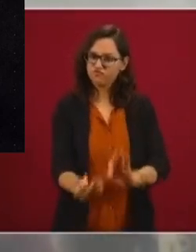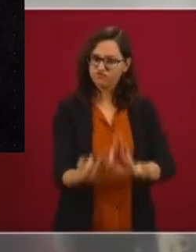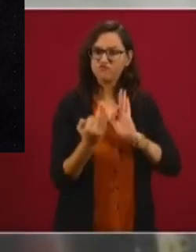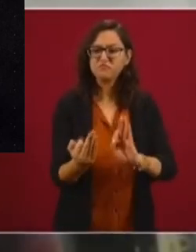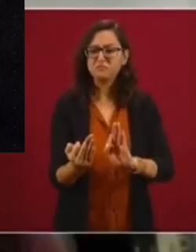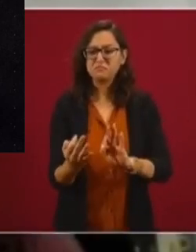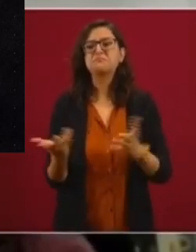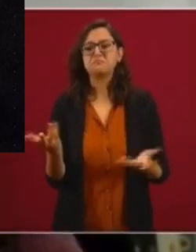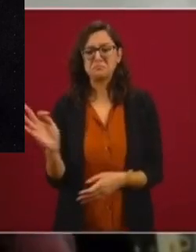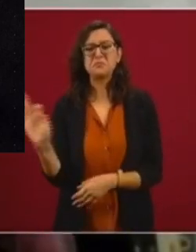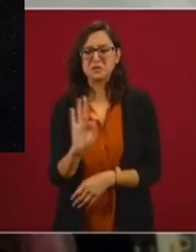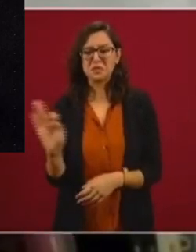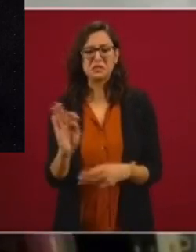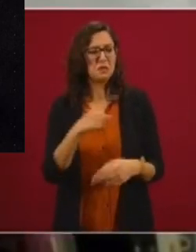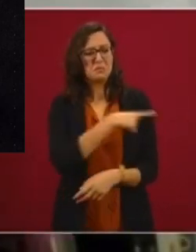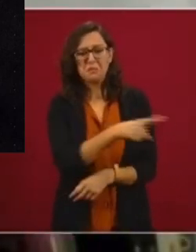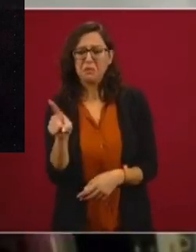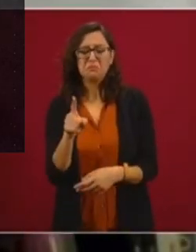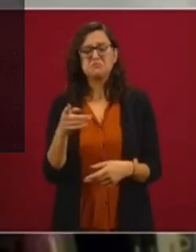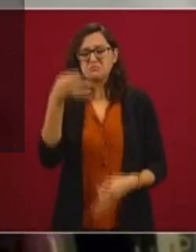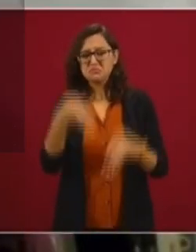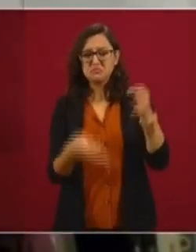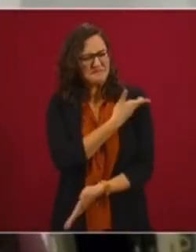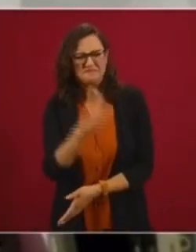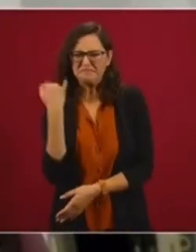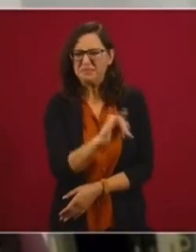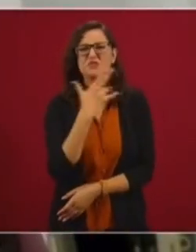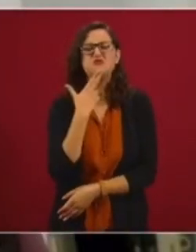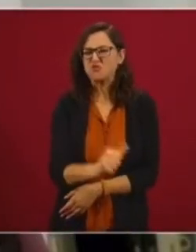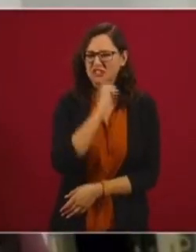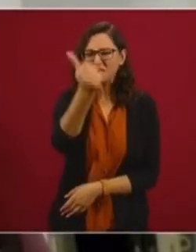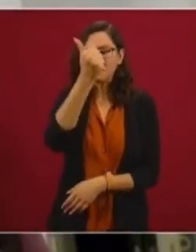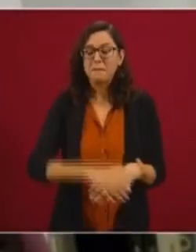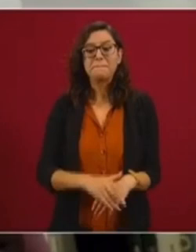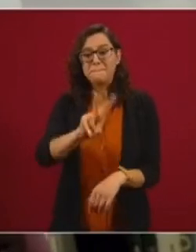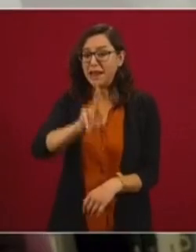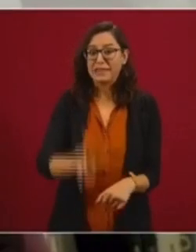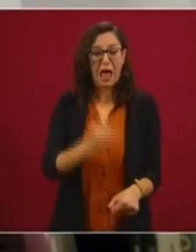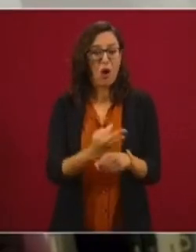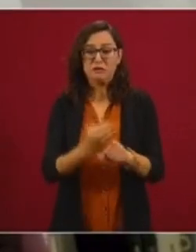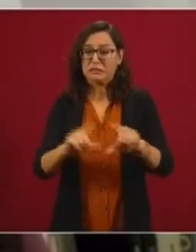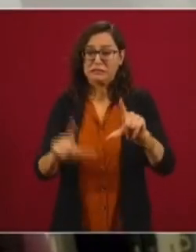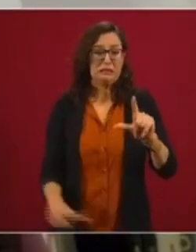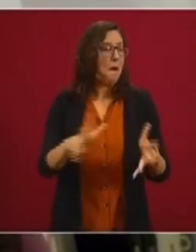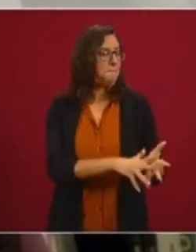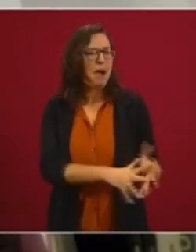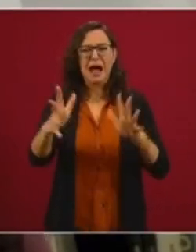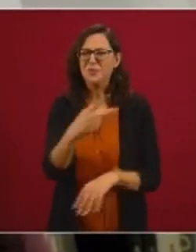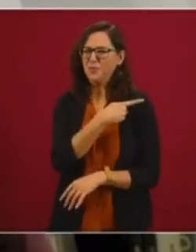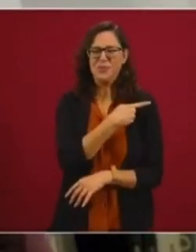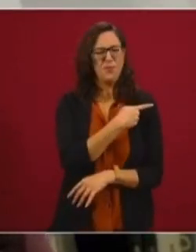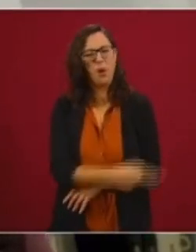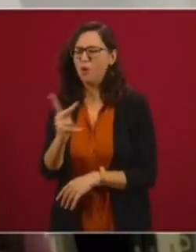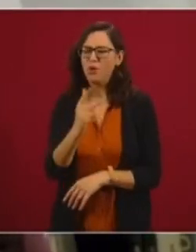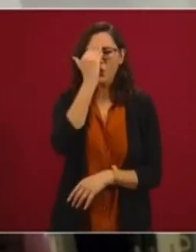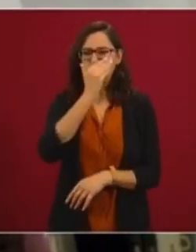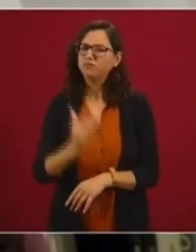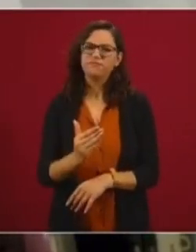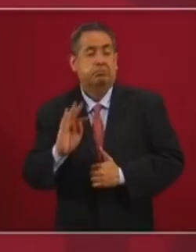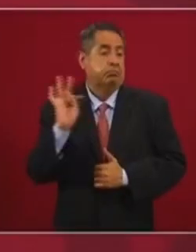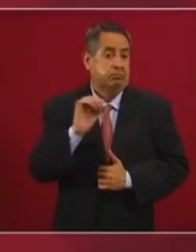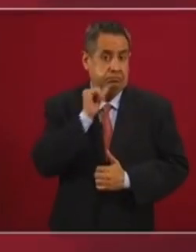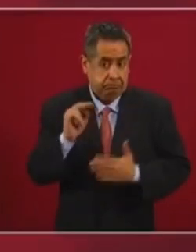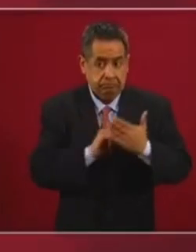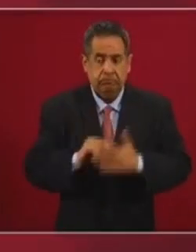recursos es hoy un alto funcionario del gobierno federal, David León Romero. El país está en la violencia absoluta y en la pobreza infame, que no nos